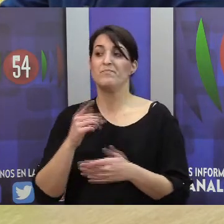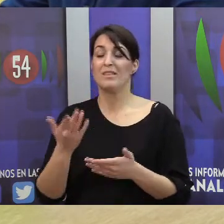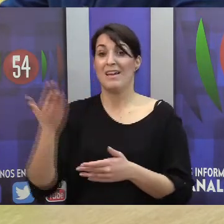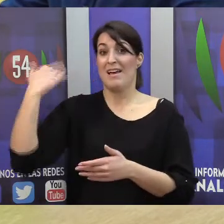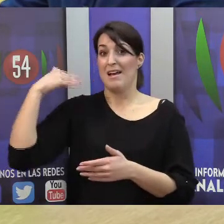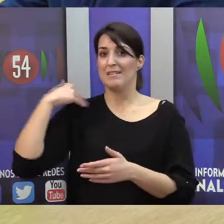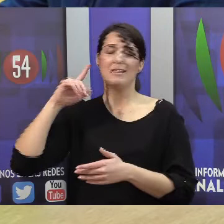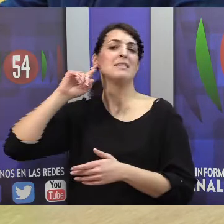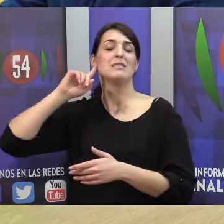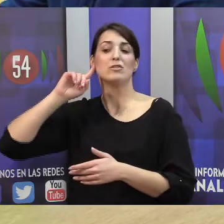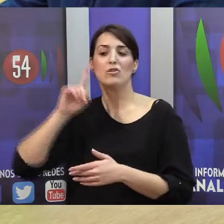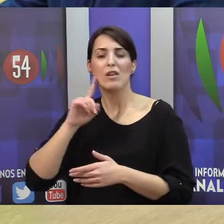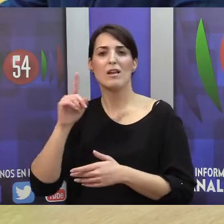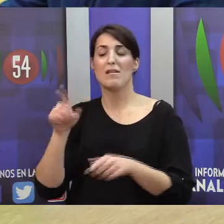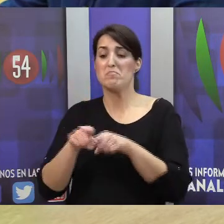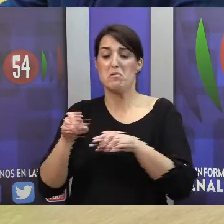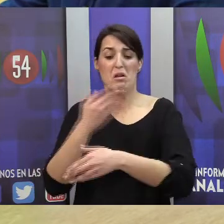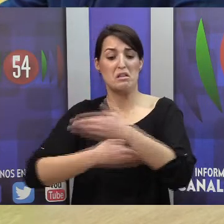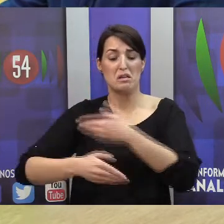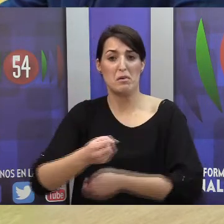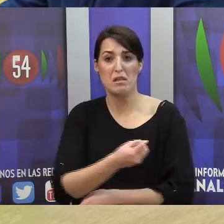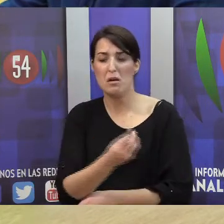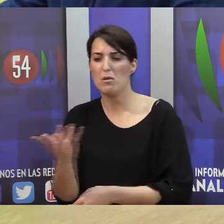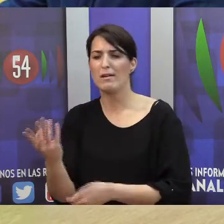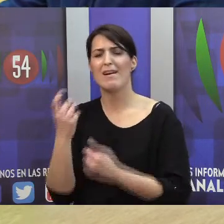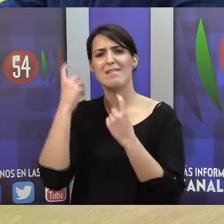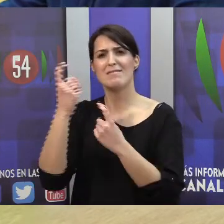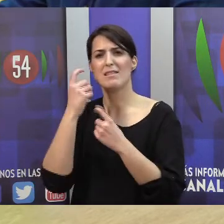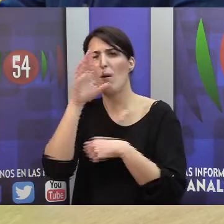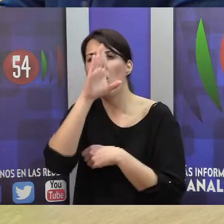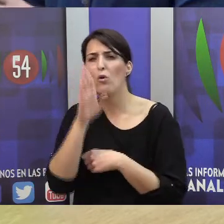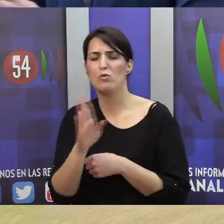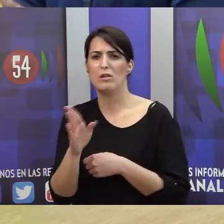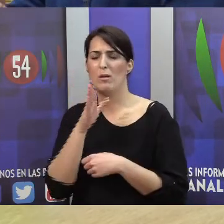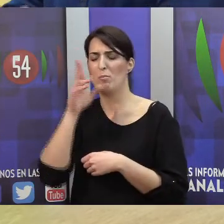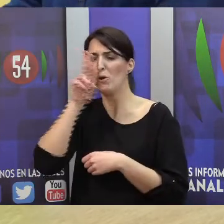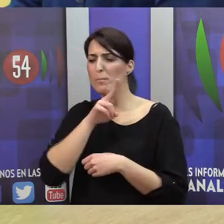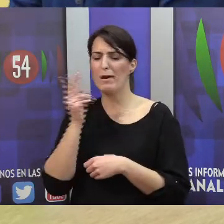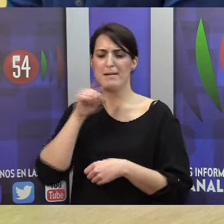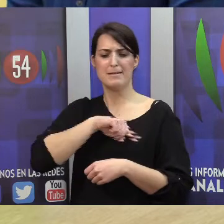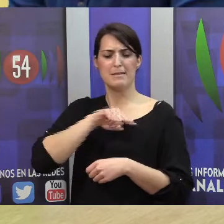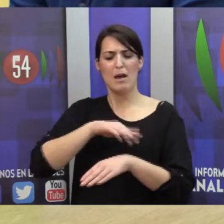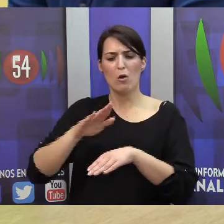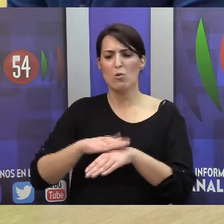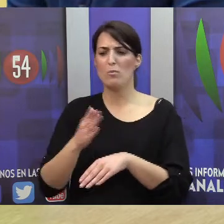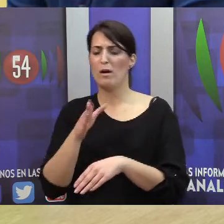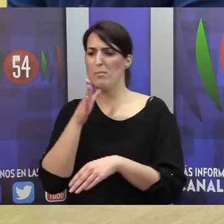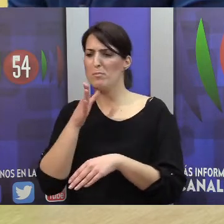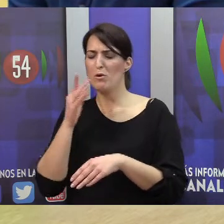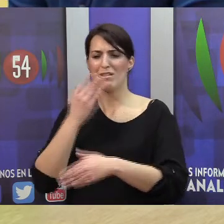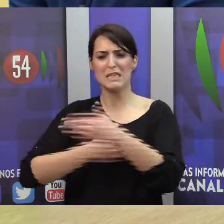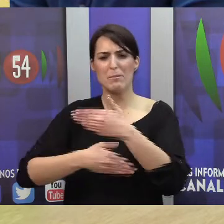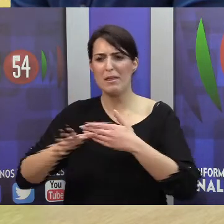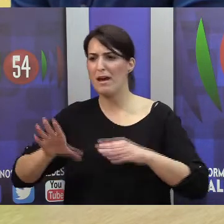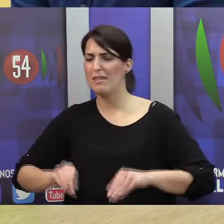cualquier discapacidad, normalmente se tendía a ocultarla porque había un sentimiento por parte de los padres de culpa, porque no estaban bien aceptadas este